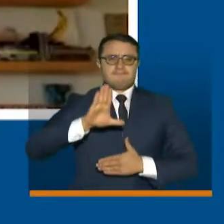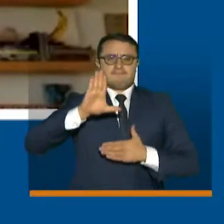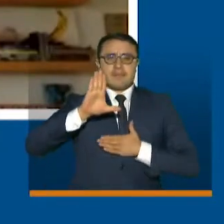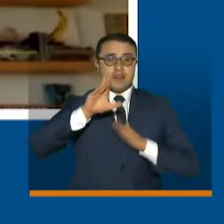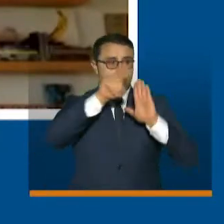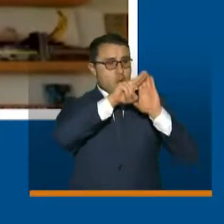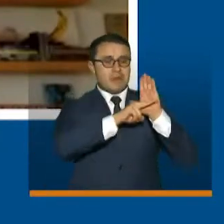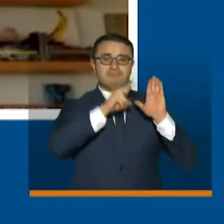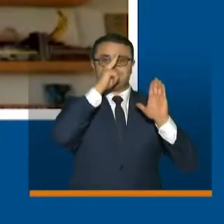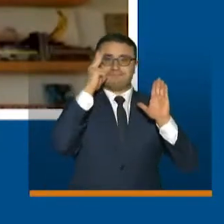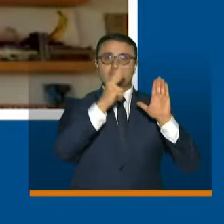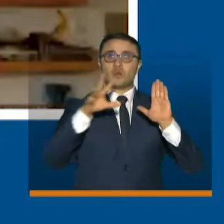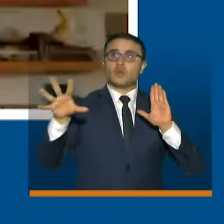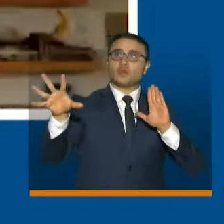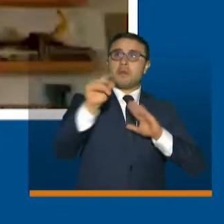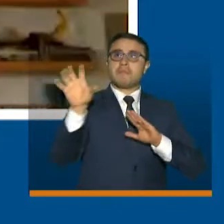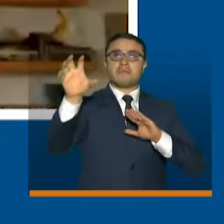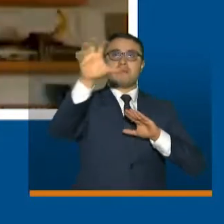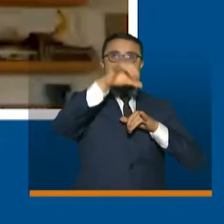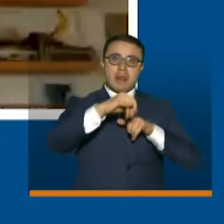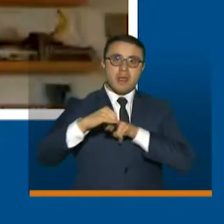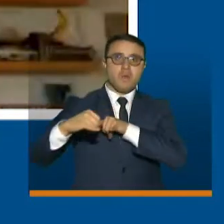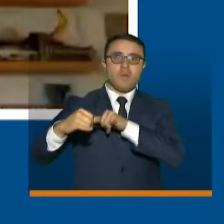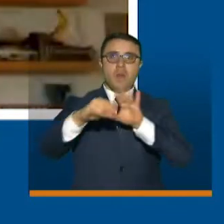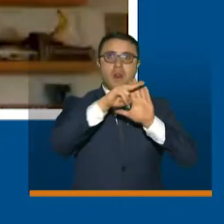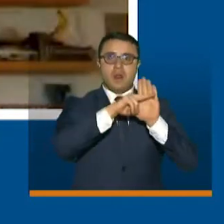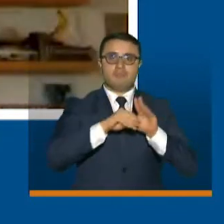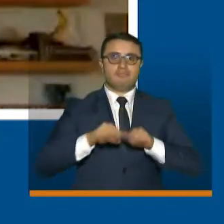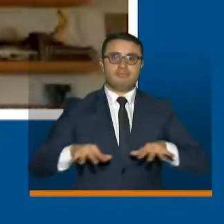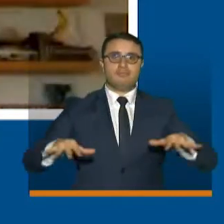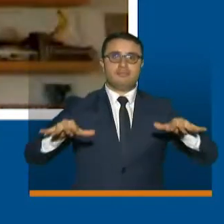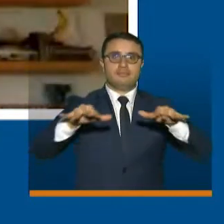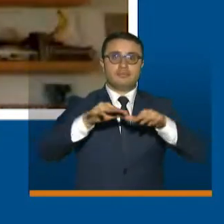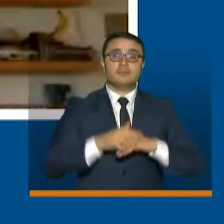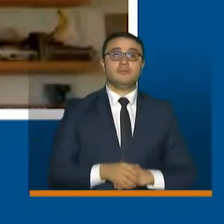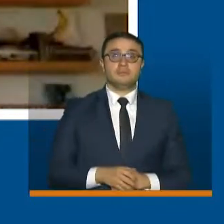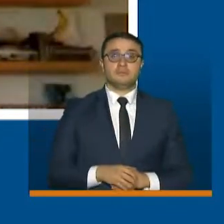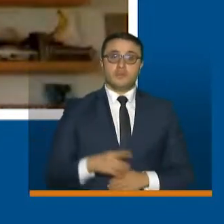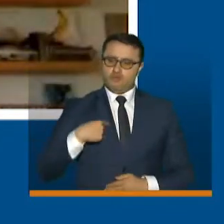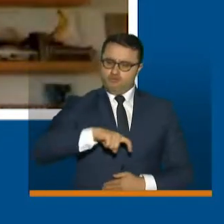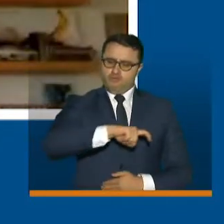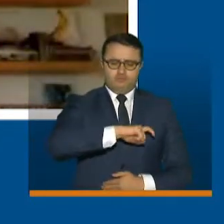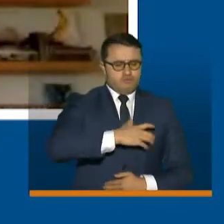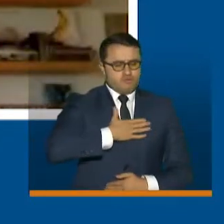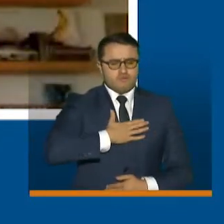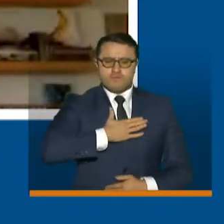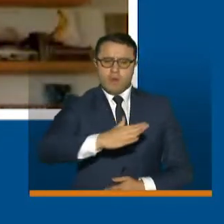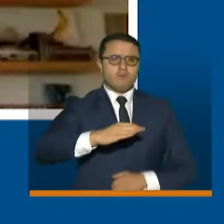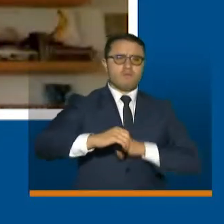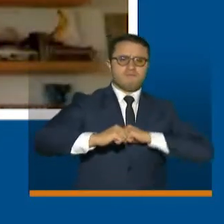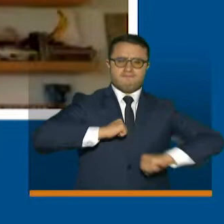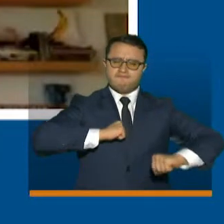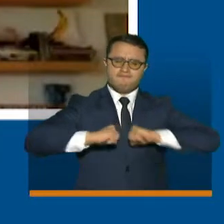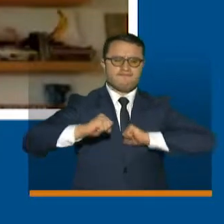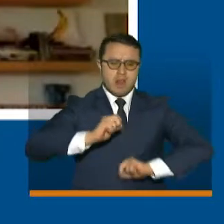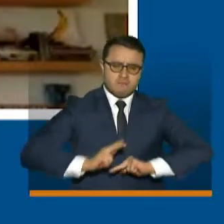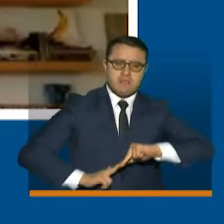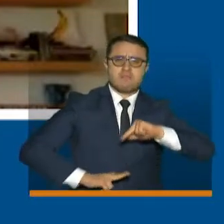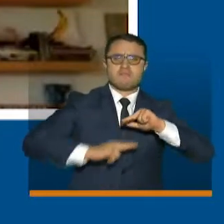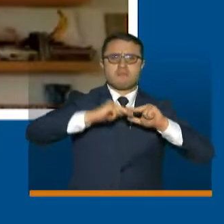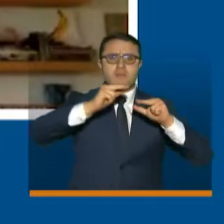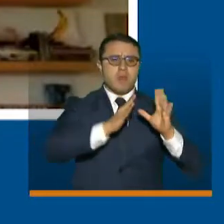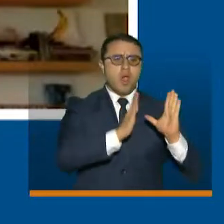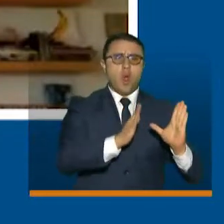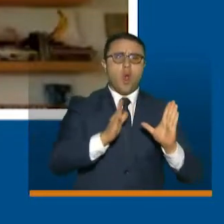reglas que son comunes a todos y nuestra siempre permanente disposición de seguir construyendo un orden